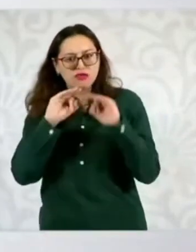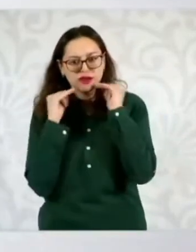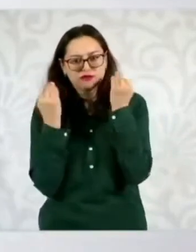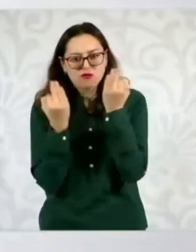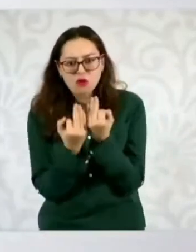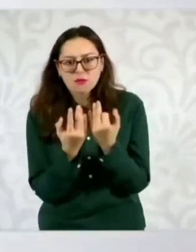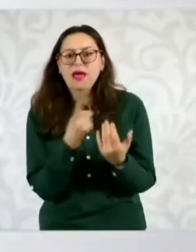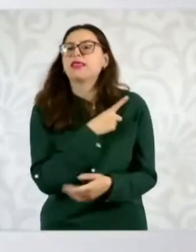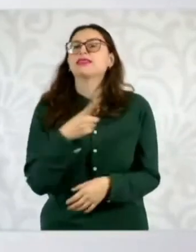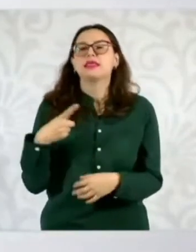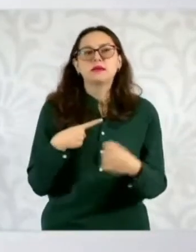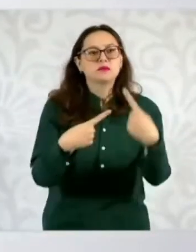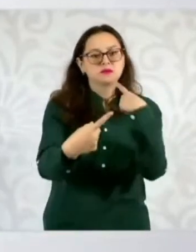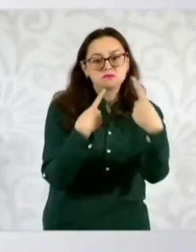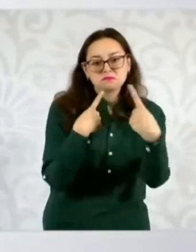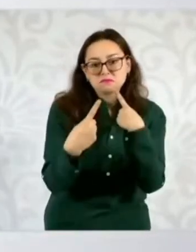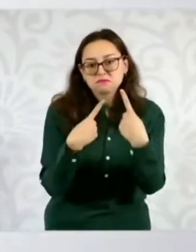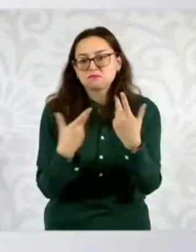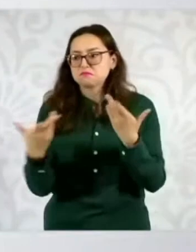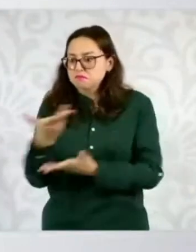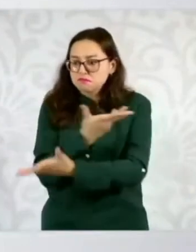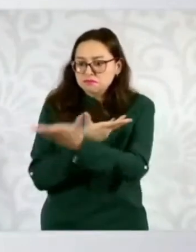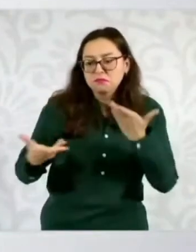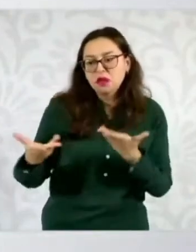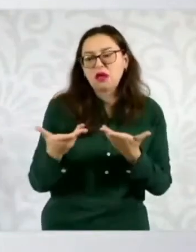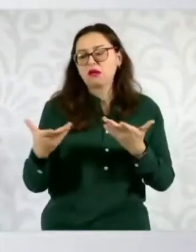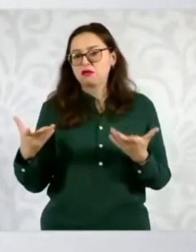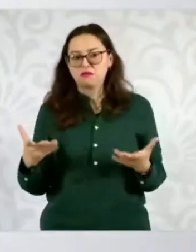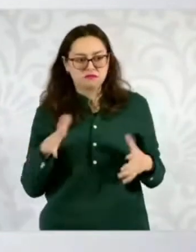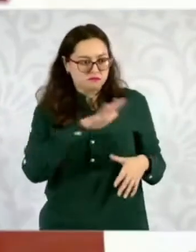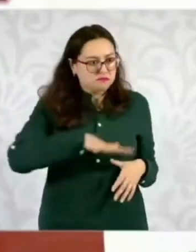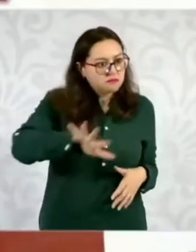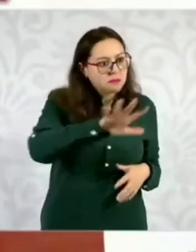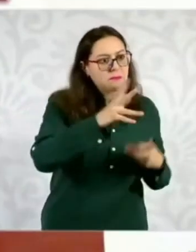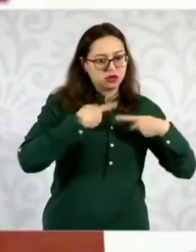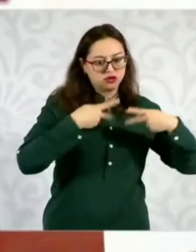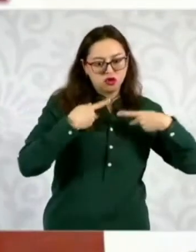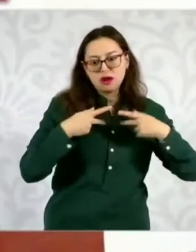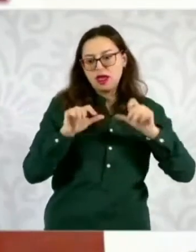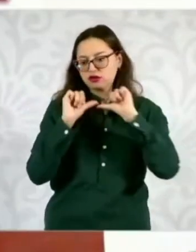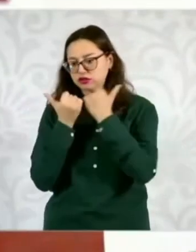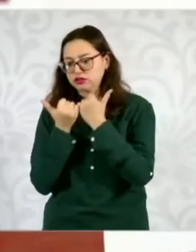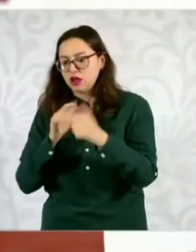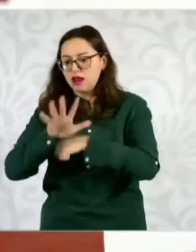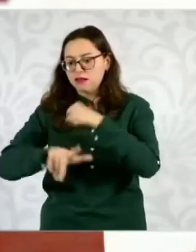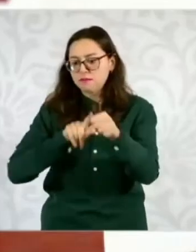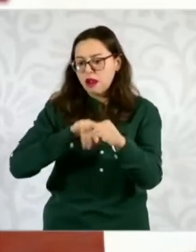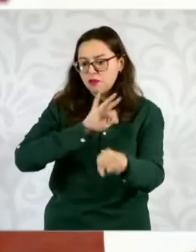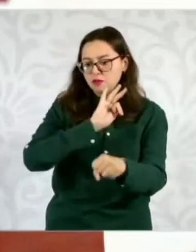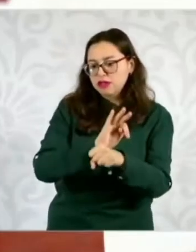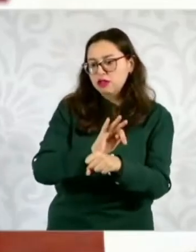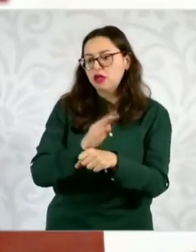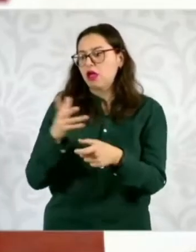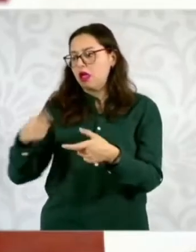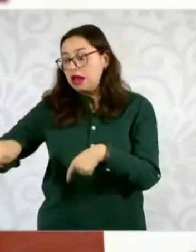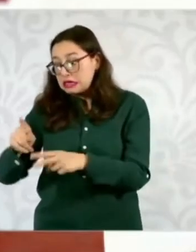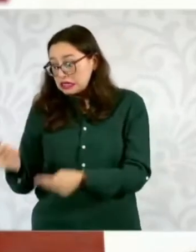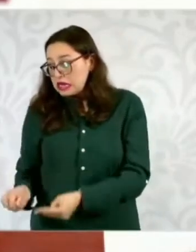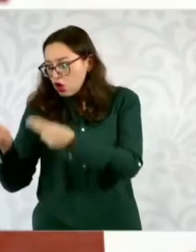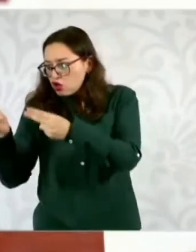protectores, con las sociedades protectoras de animales y también con quienes se dedican a estas prácticas y buscar